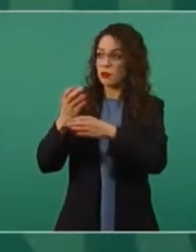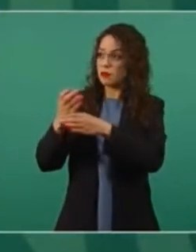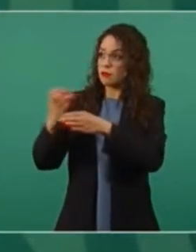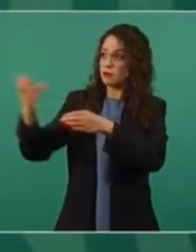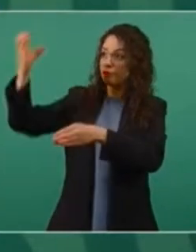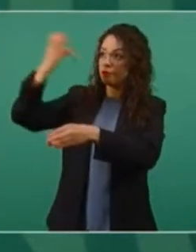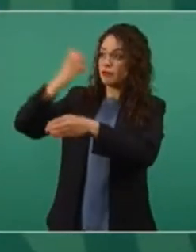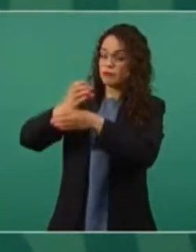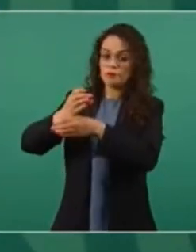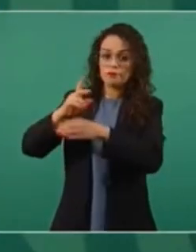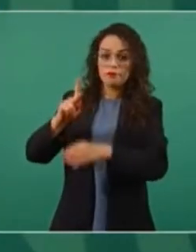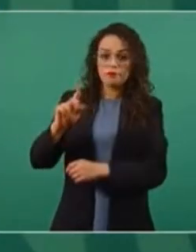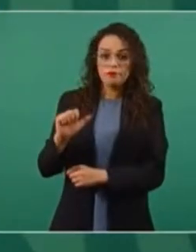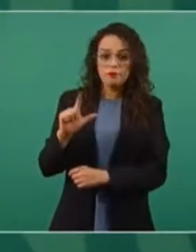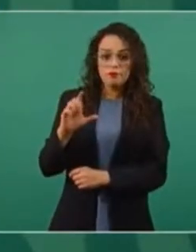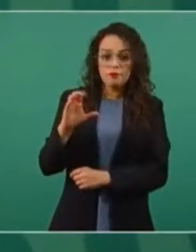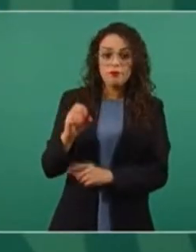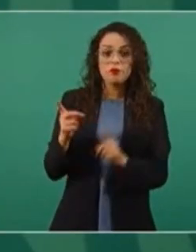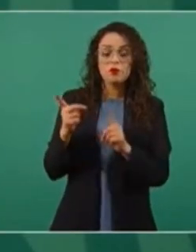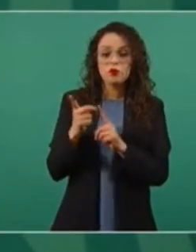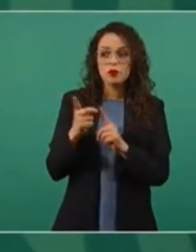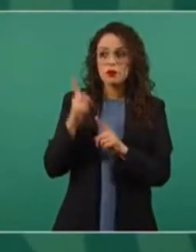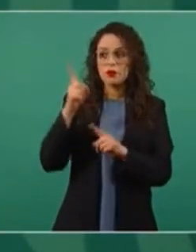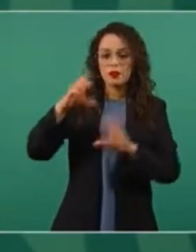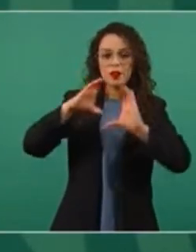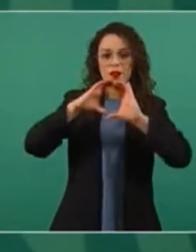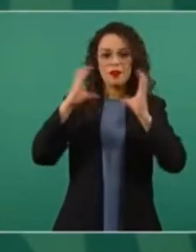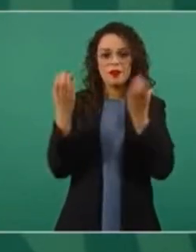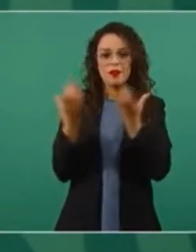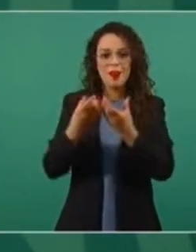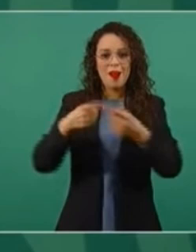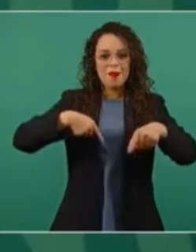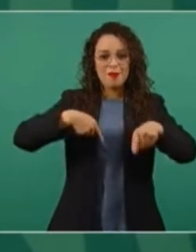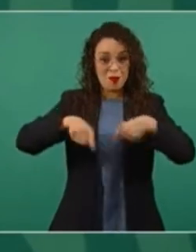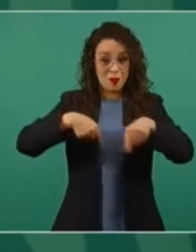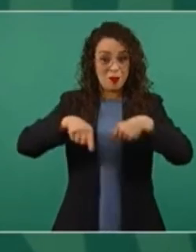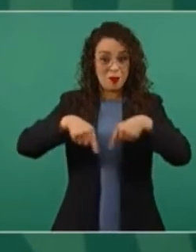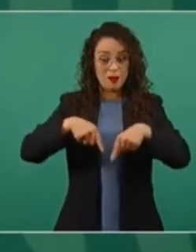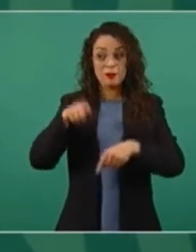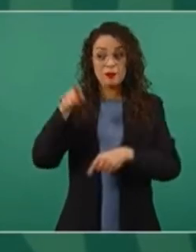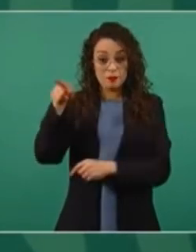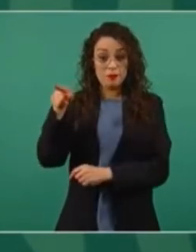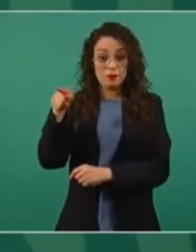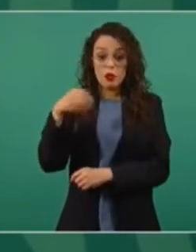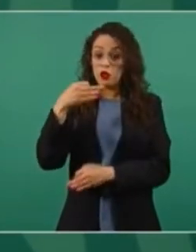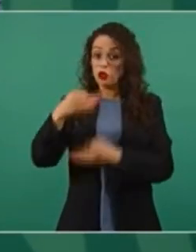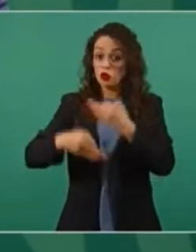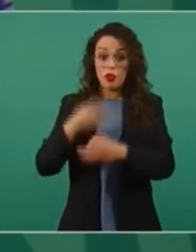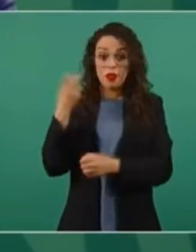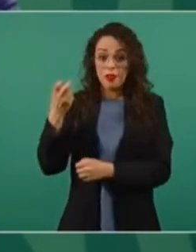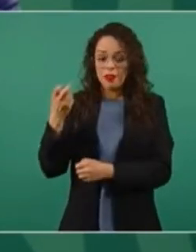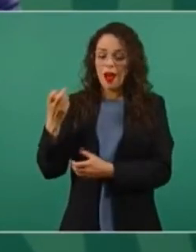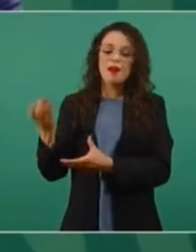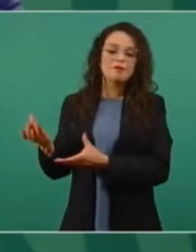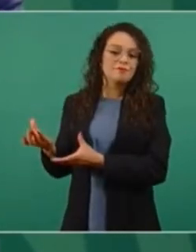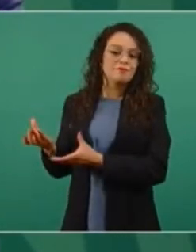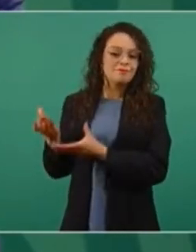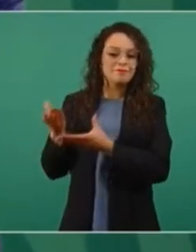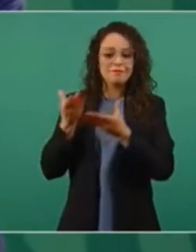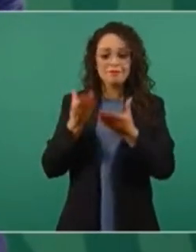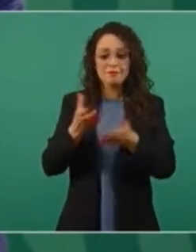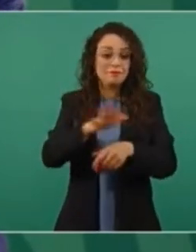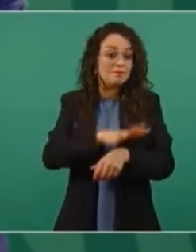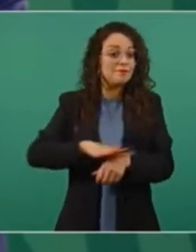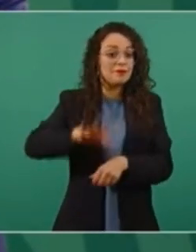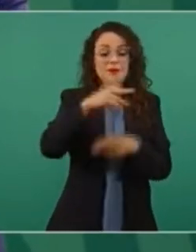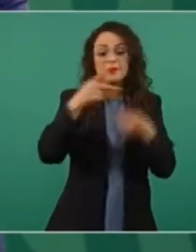el gobierno en el estadio Azteca. Todo eso se va a entregar a